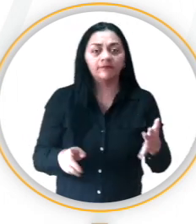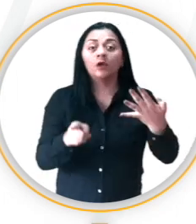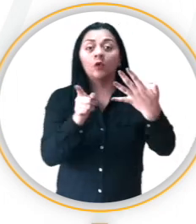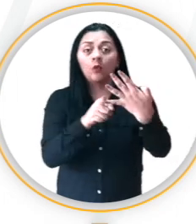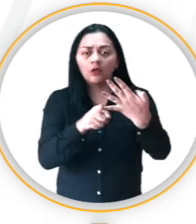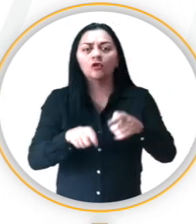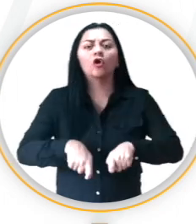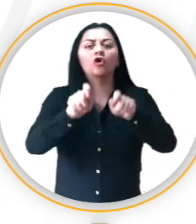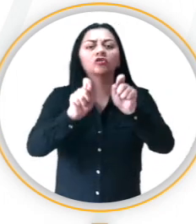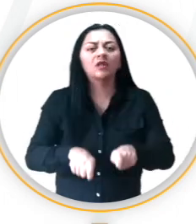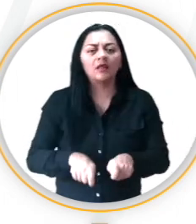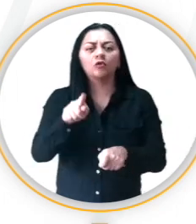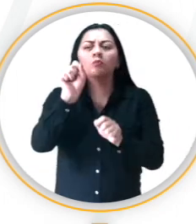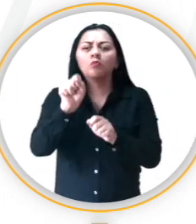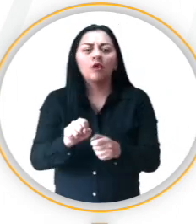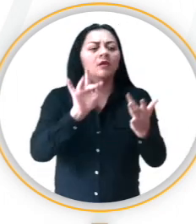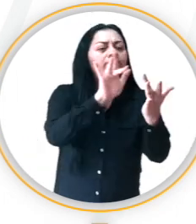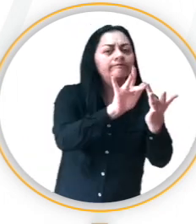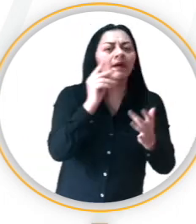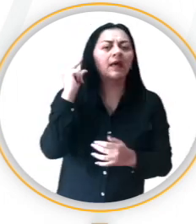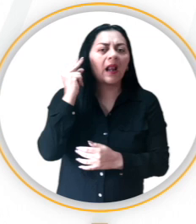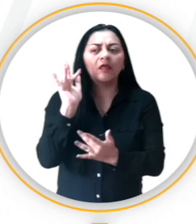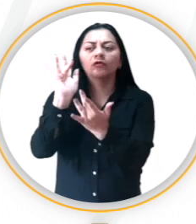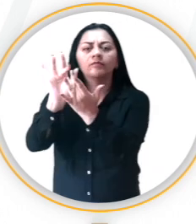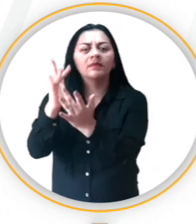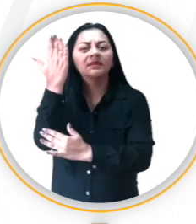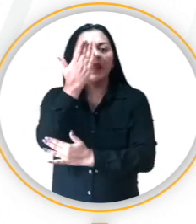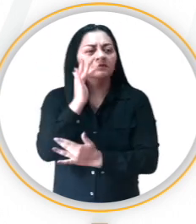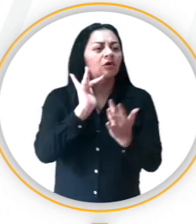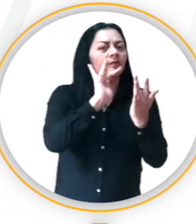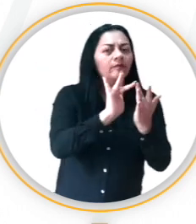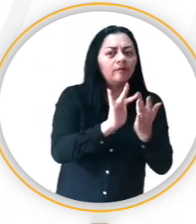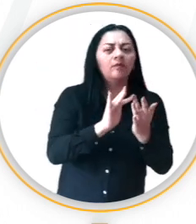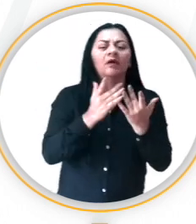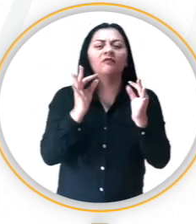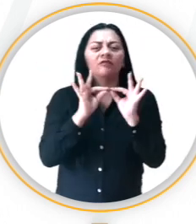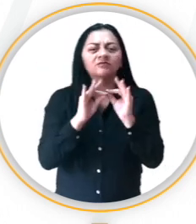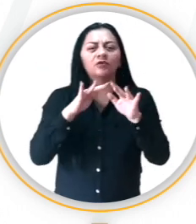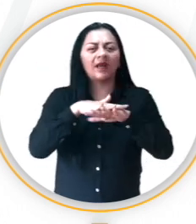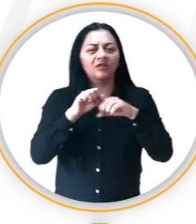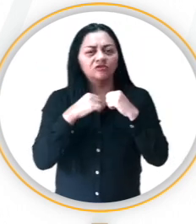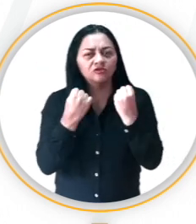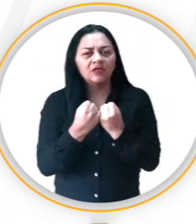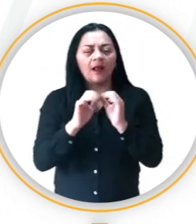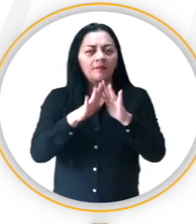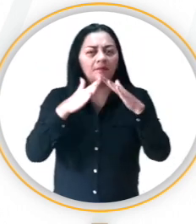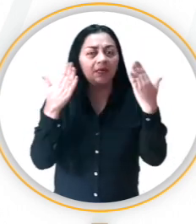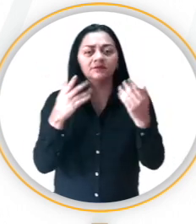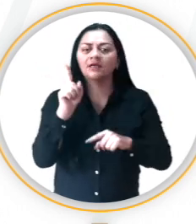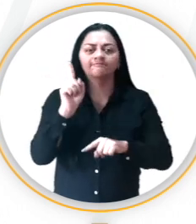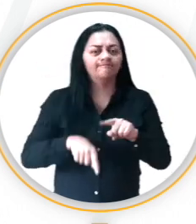Contratar en forma directa o por terceras personas espacios en cualquier modalidad en radio, televisión, medios digitales o prensa escrita.